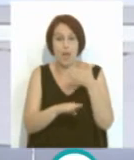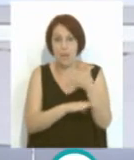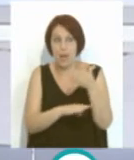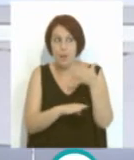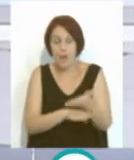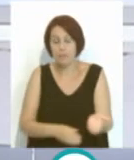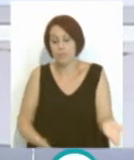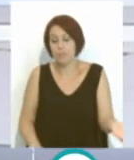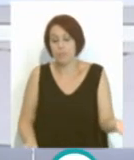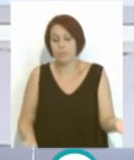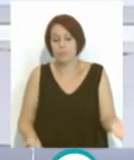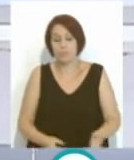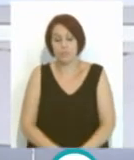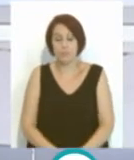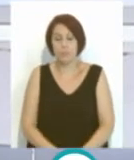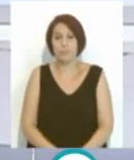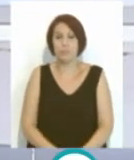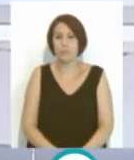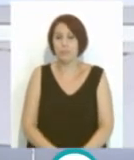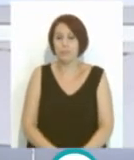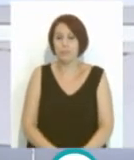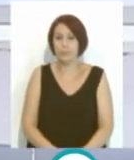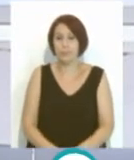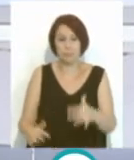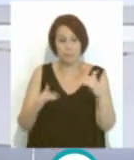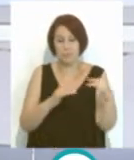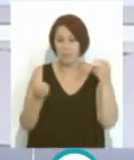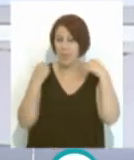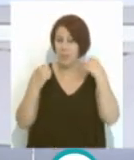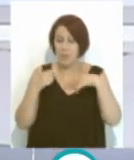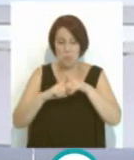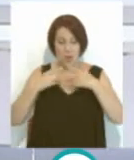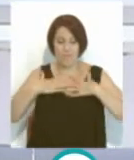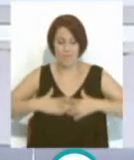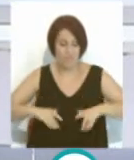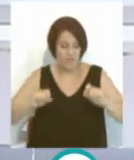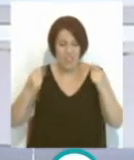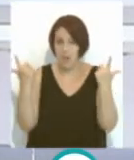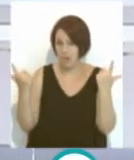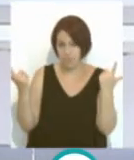pero era un partido de entrenamiento con ropa oficial. Claro.